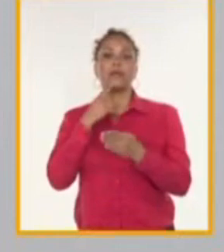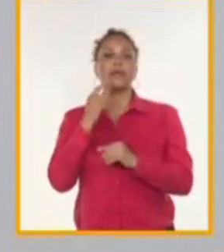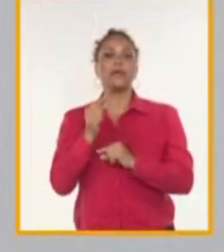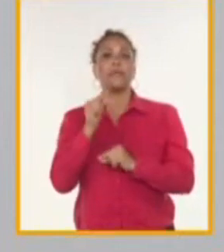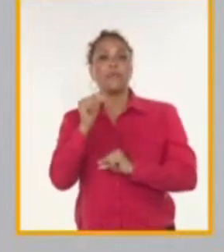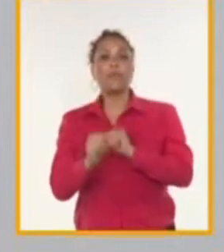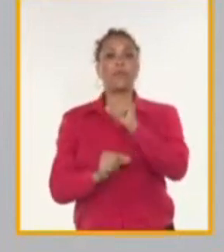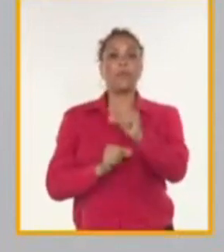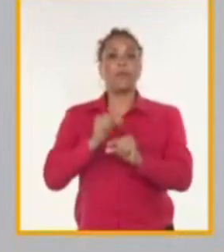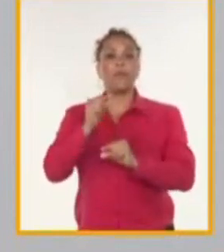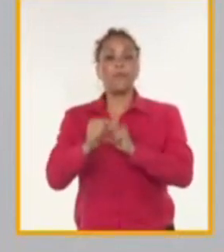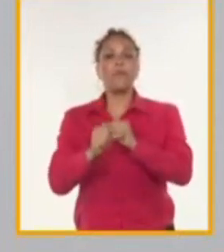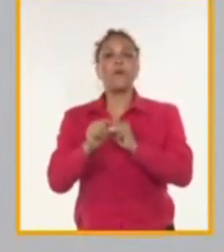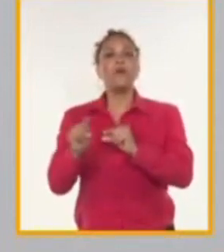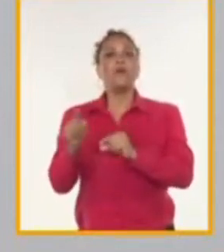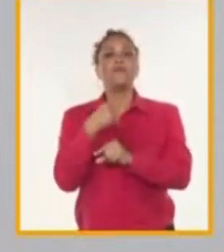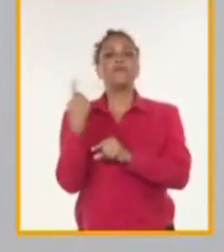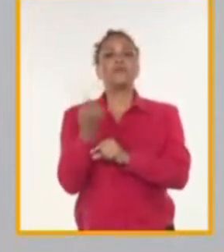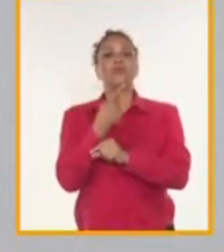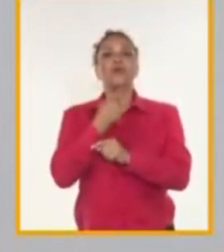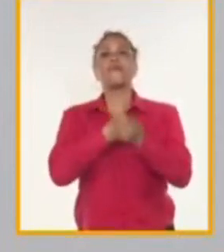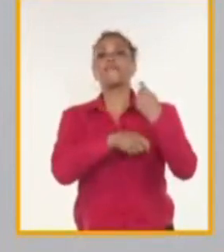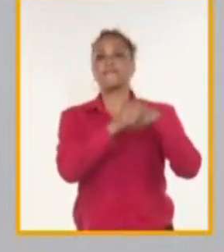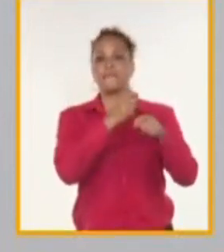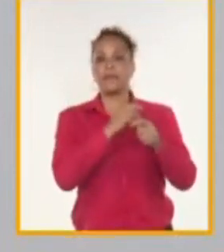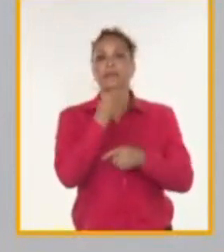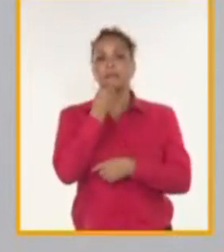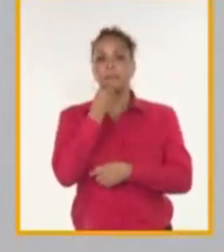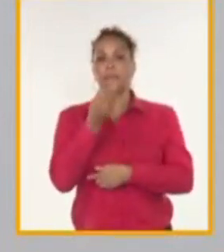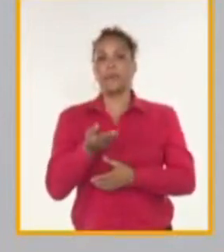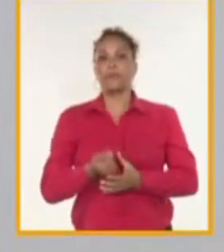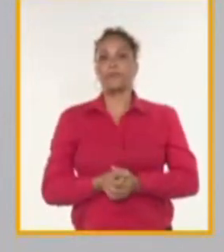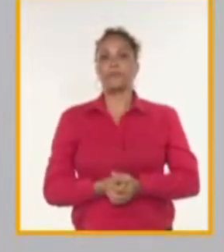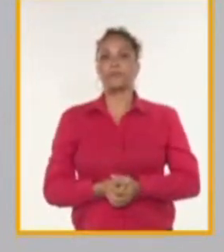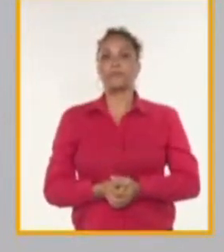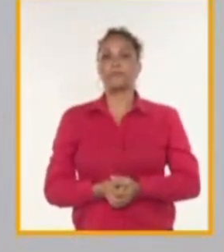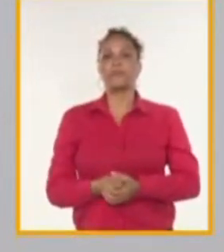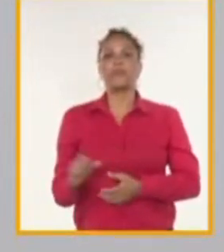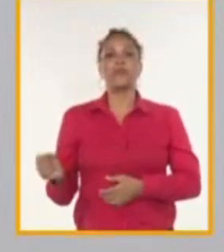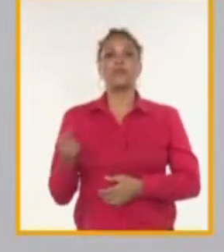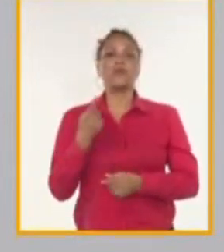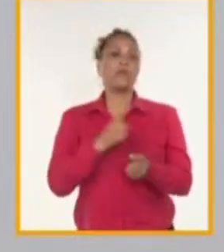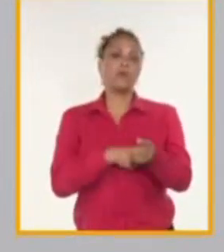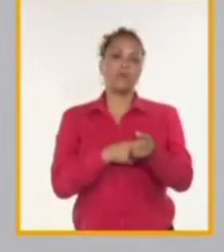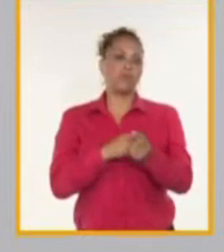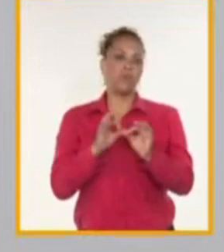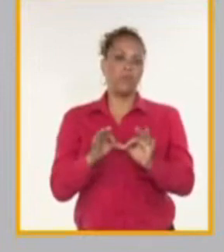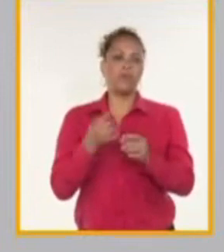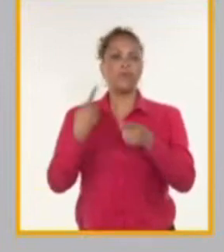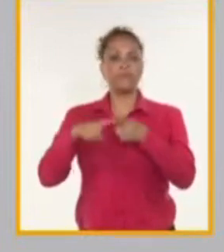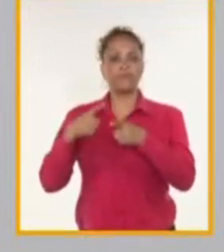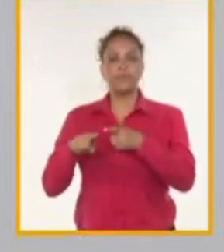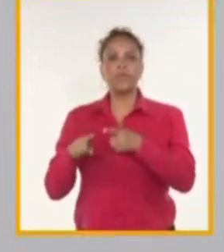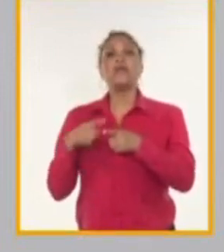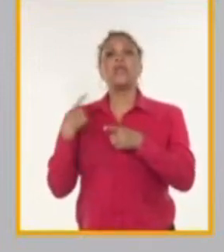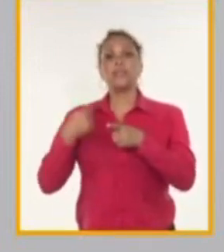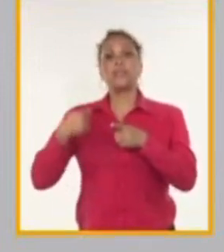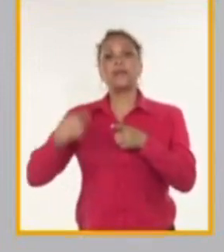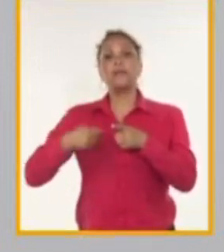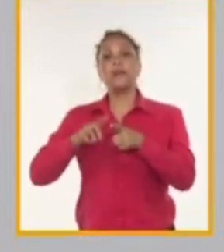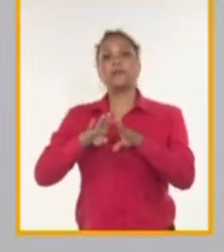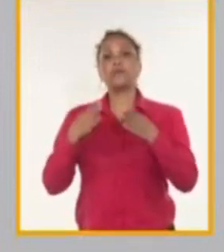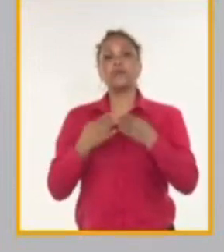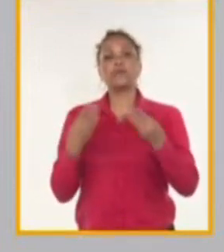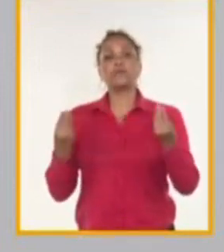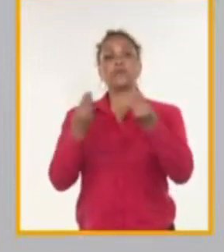llegando tributen a la exportación, a la exportación de bienes que no son los tradicionales y para eso tenemos que desplegar toda una